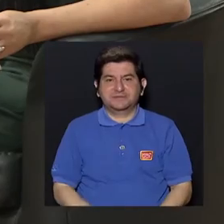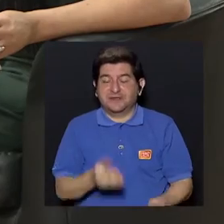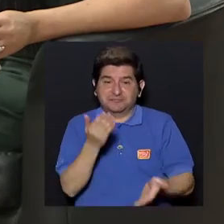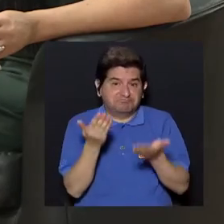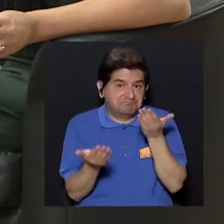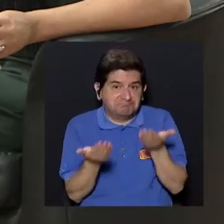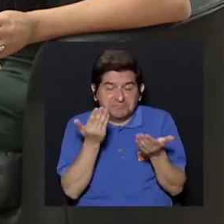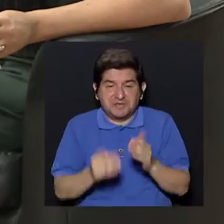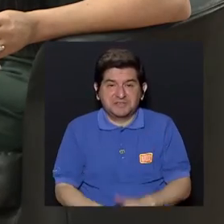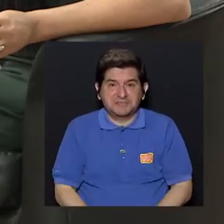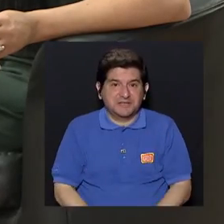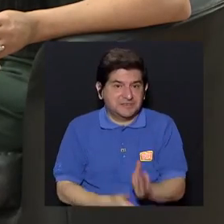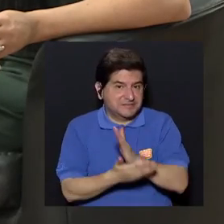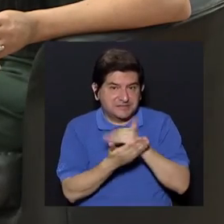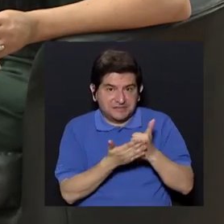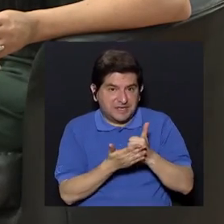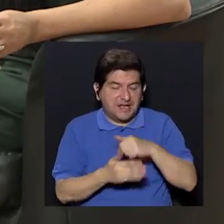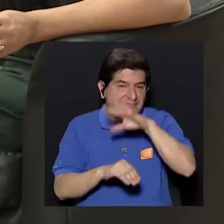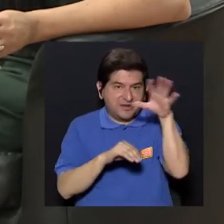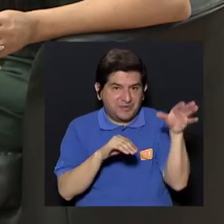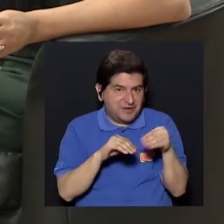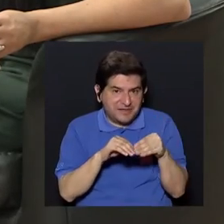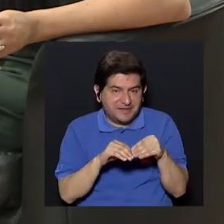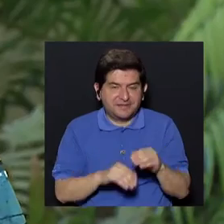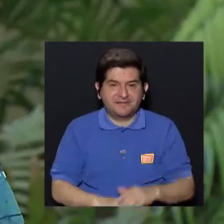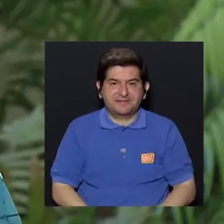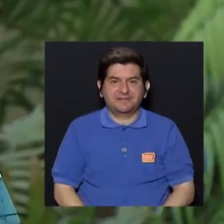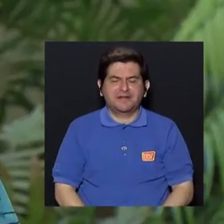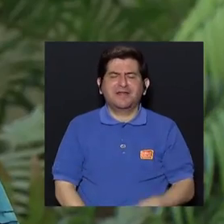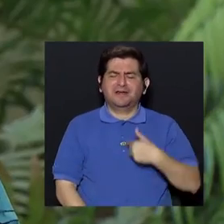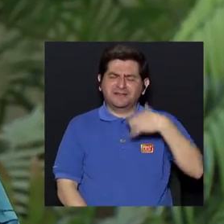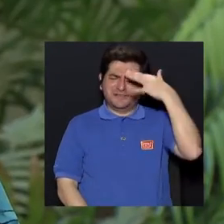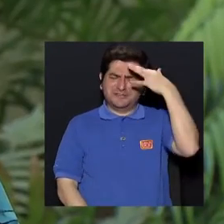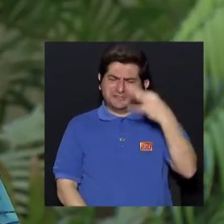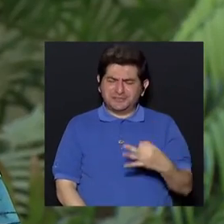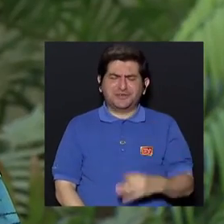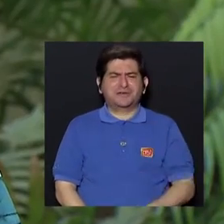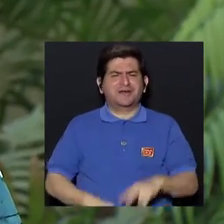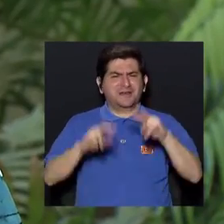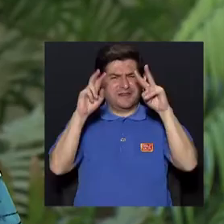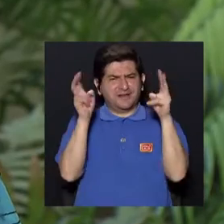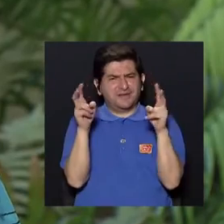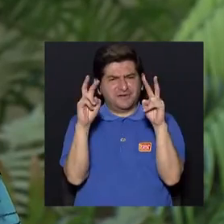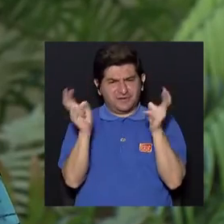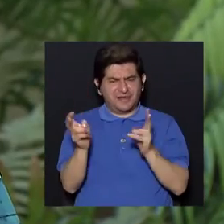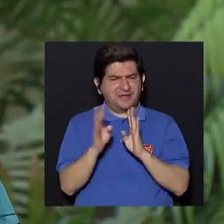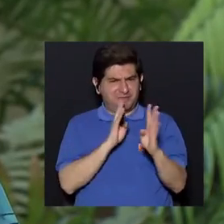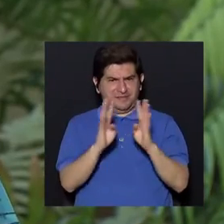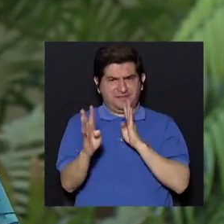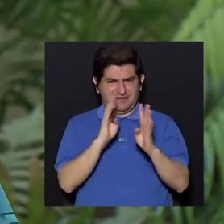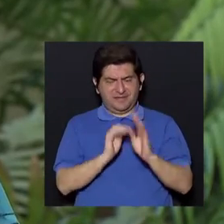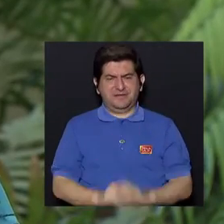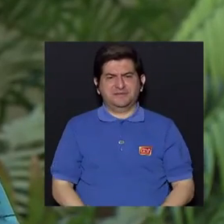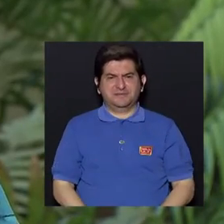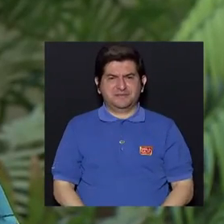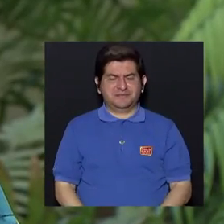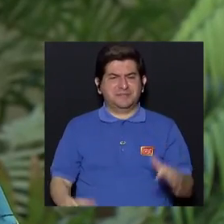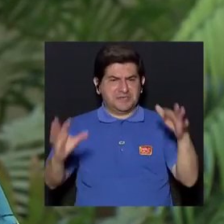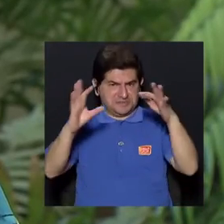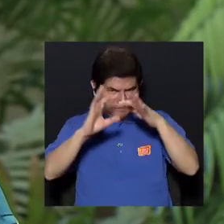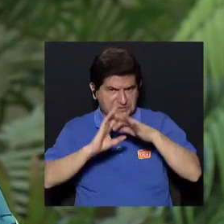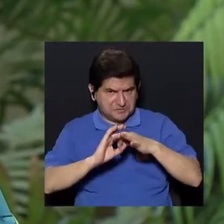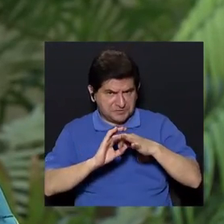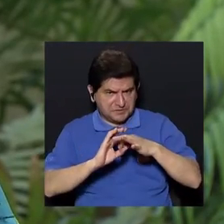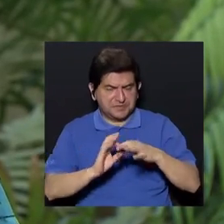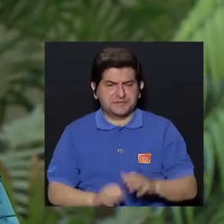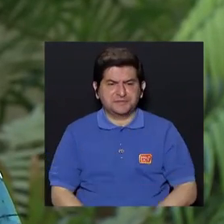más que nos haya quedado. No, me parece, bueno, que de los temas que estamos hablando, ¿verdad?, en ese sentido,